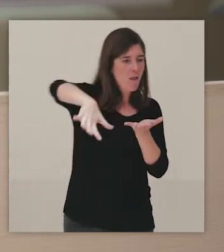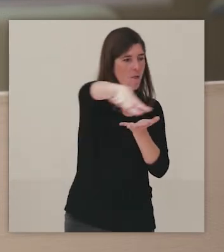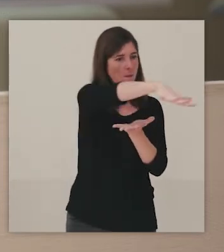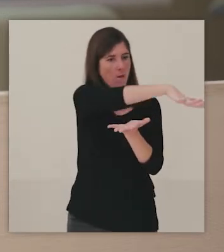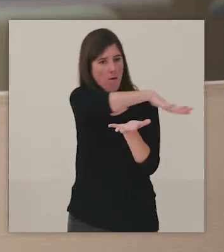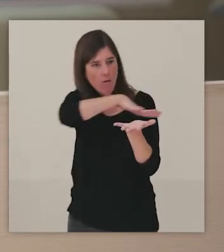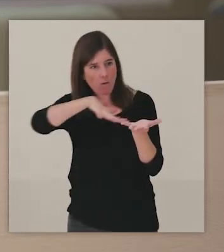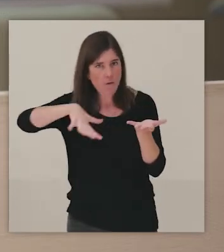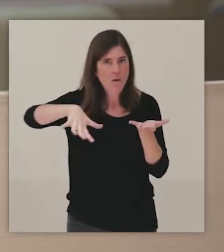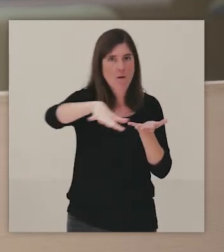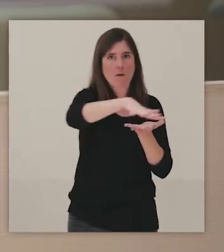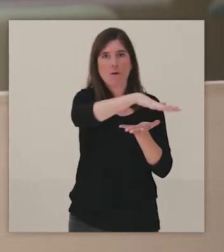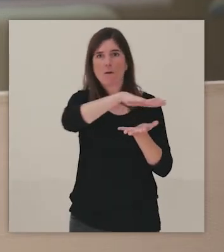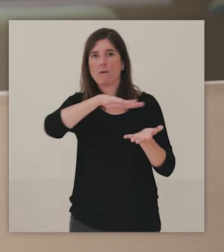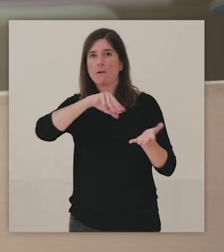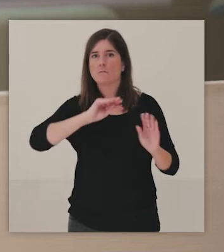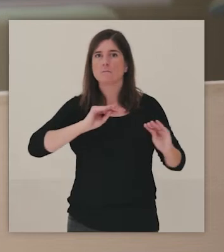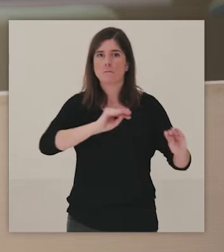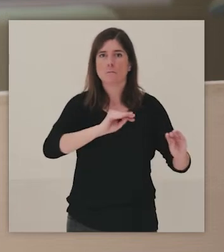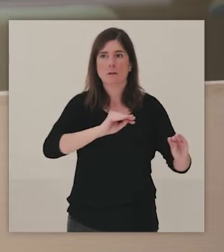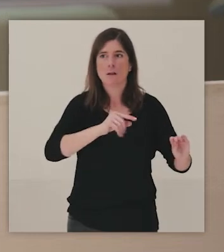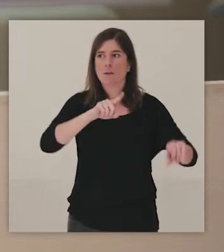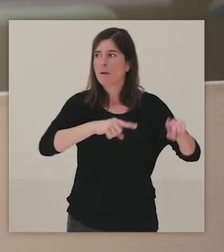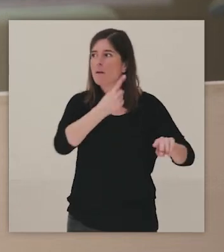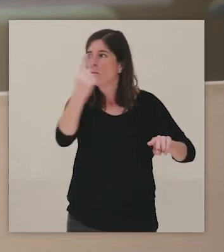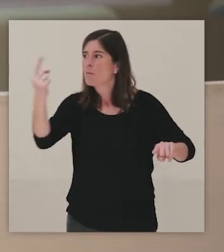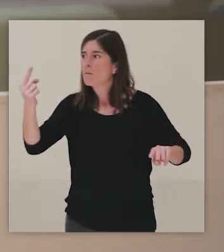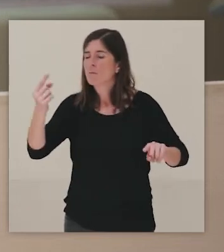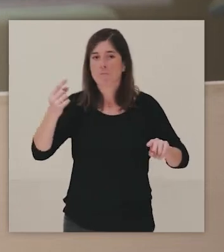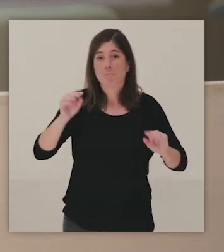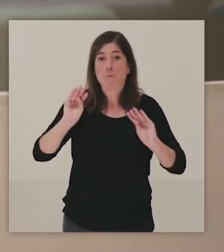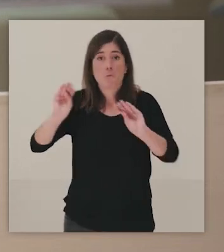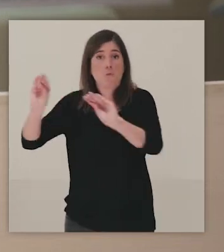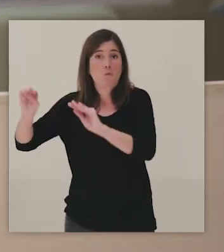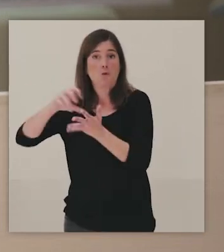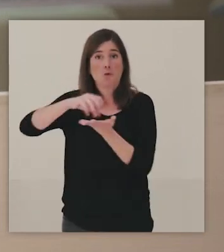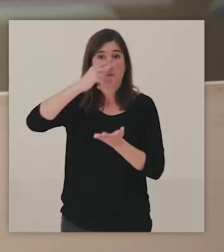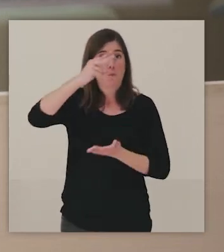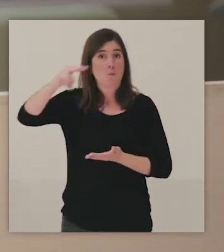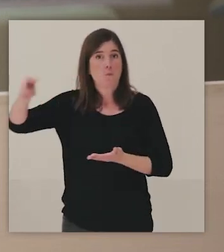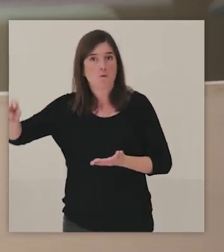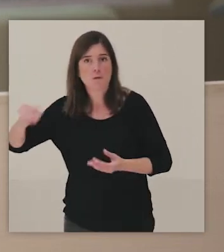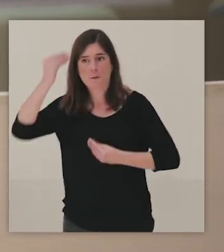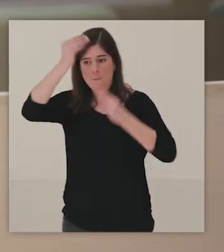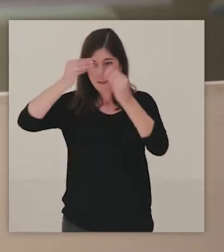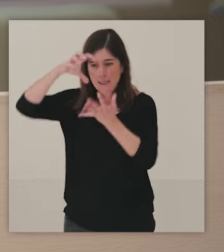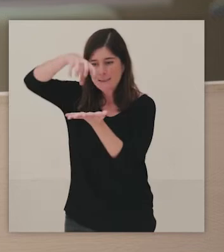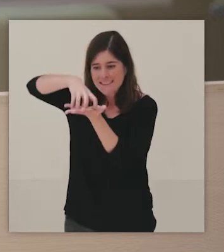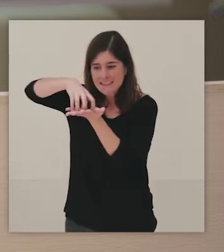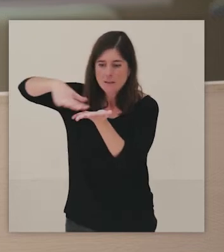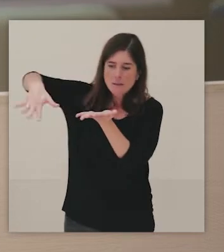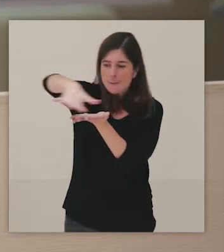contexto, o que cada uno tenemos que pensar en nuestro contexto y en la proximidad, en lo que tenemos cerca, en cómo nos relacionamos